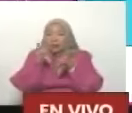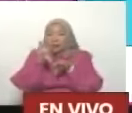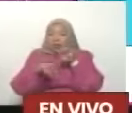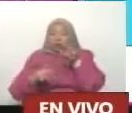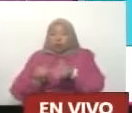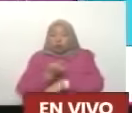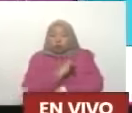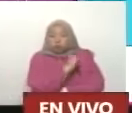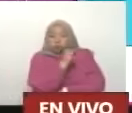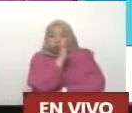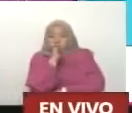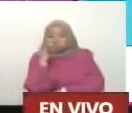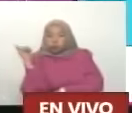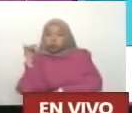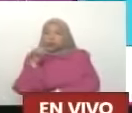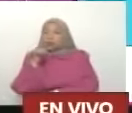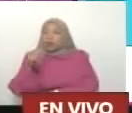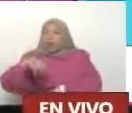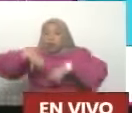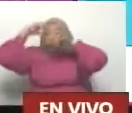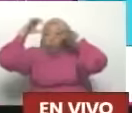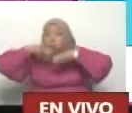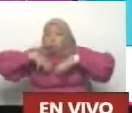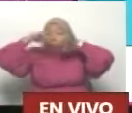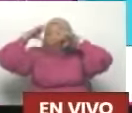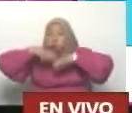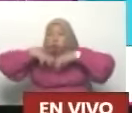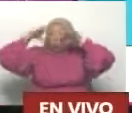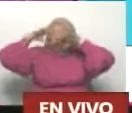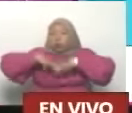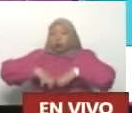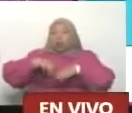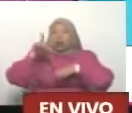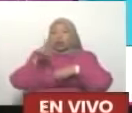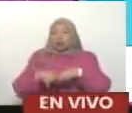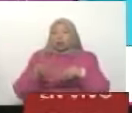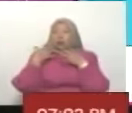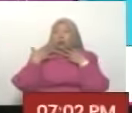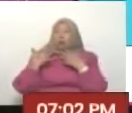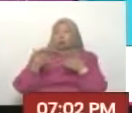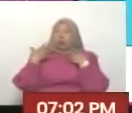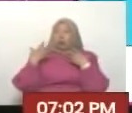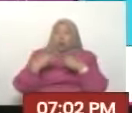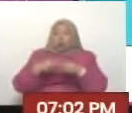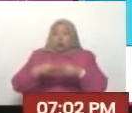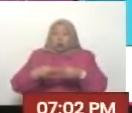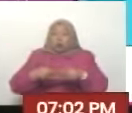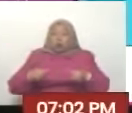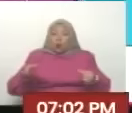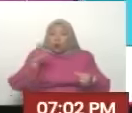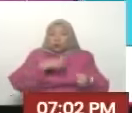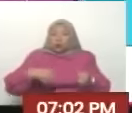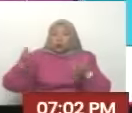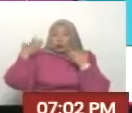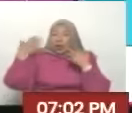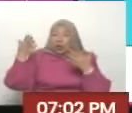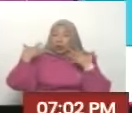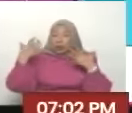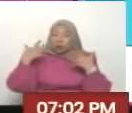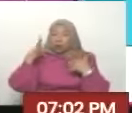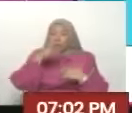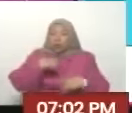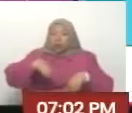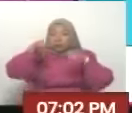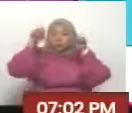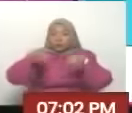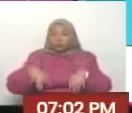inundaciones grandes sequías grandes calorones en Venezuela ya tenemos seis